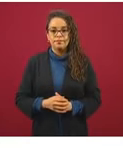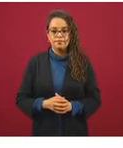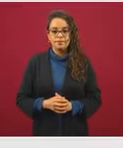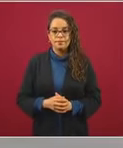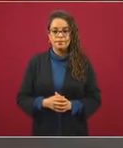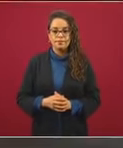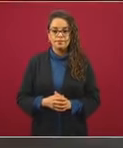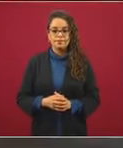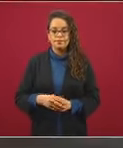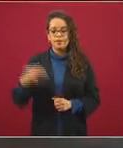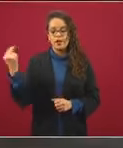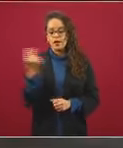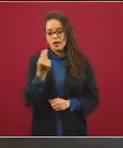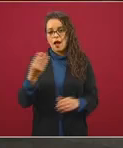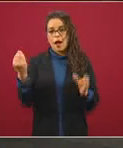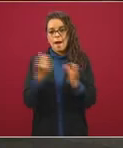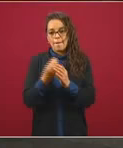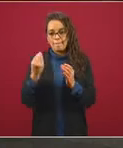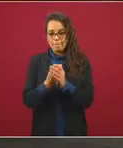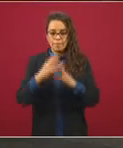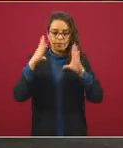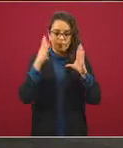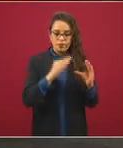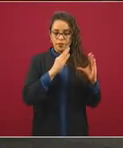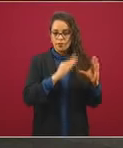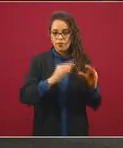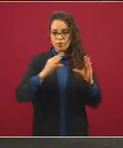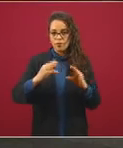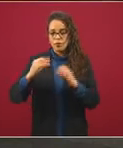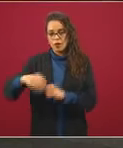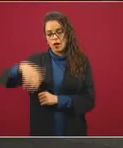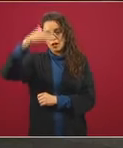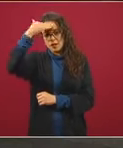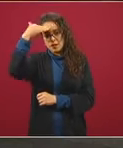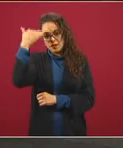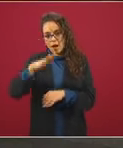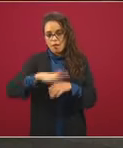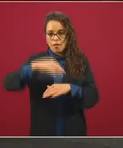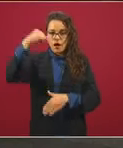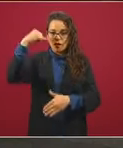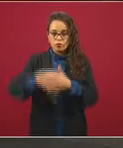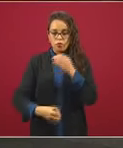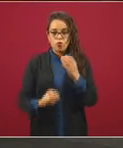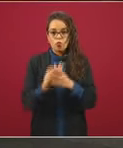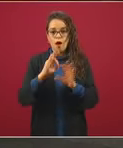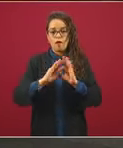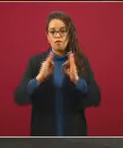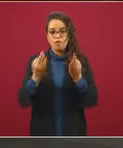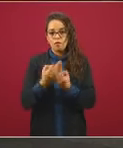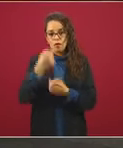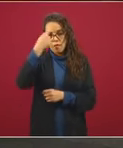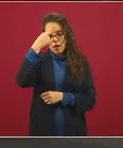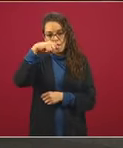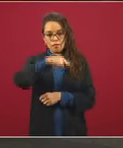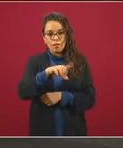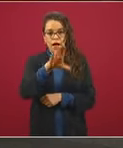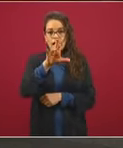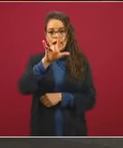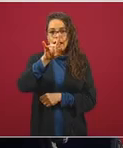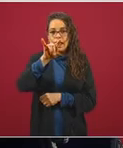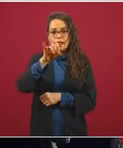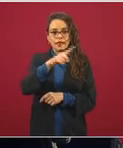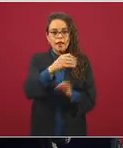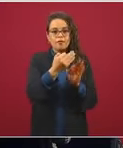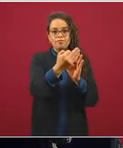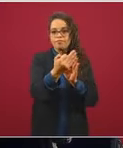Hay que capacitar al personal de todas las empresas sobre cómo es la nueva forma de abordar a los clientes, cómo atenderlos desde